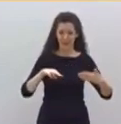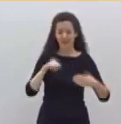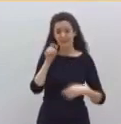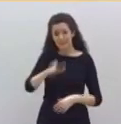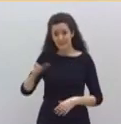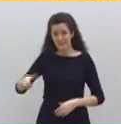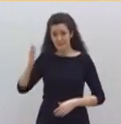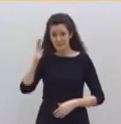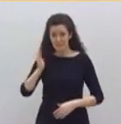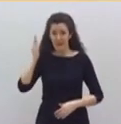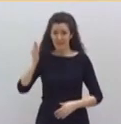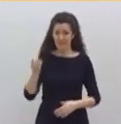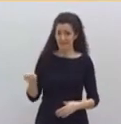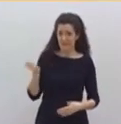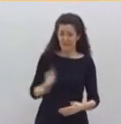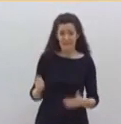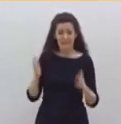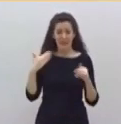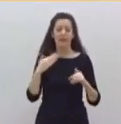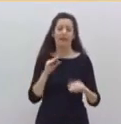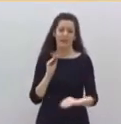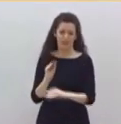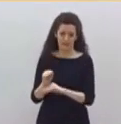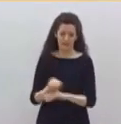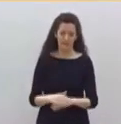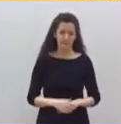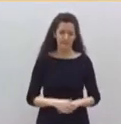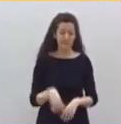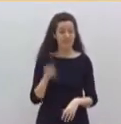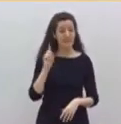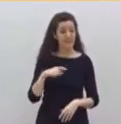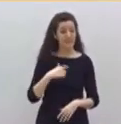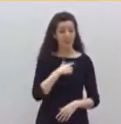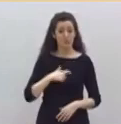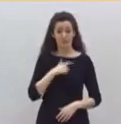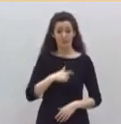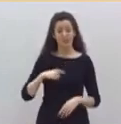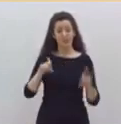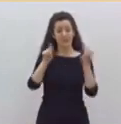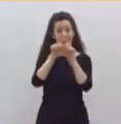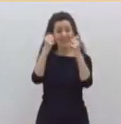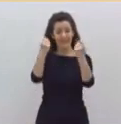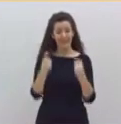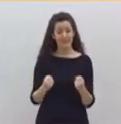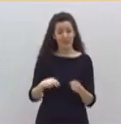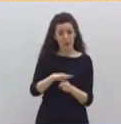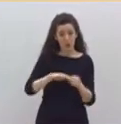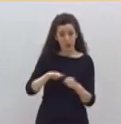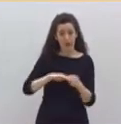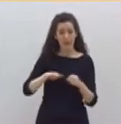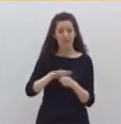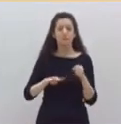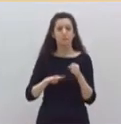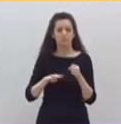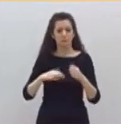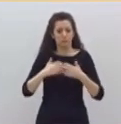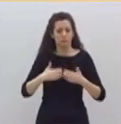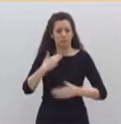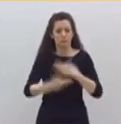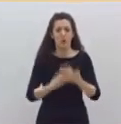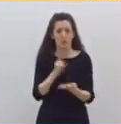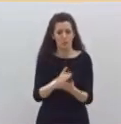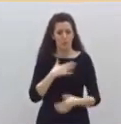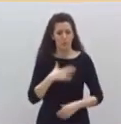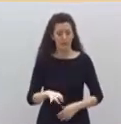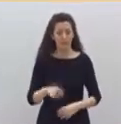sus nóminas. Y también puede reactivar la Comisión de Entidades Locales, también del Senado, para poder hablar con todos los ayuntamientos allí representados